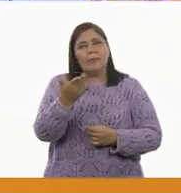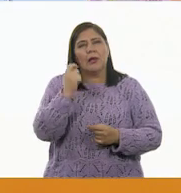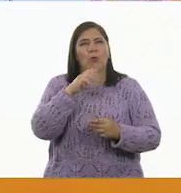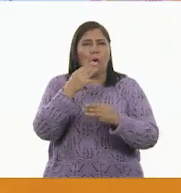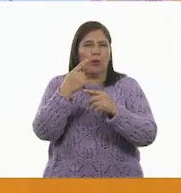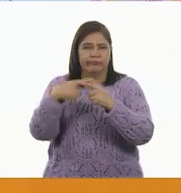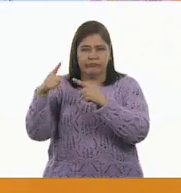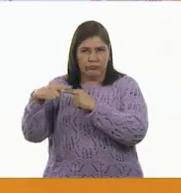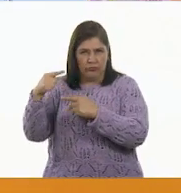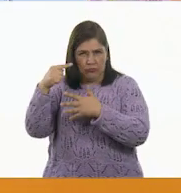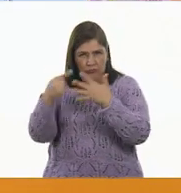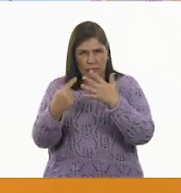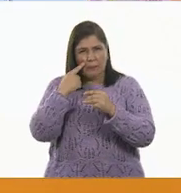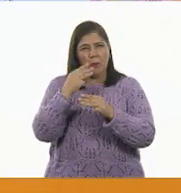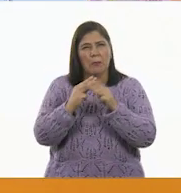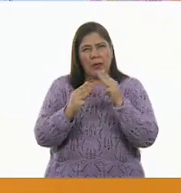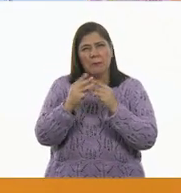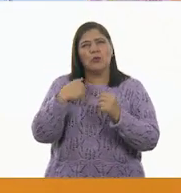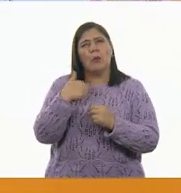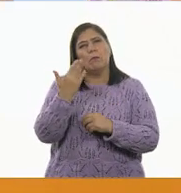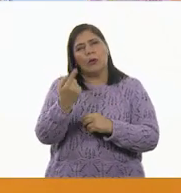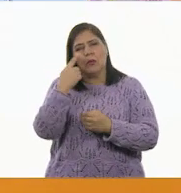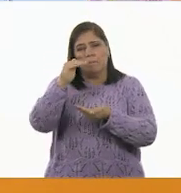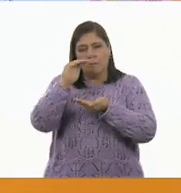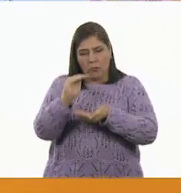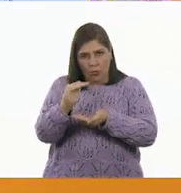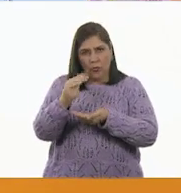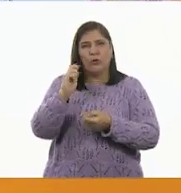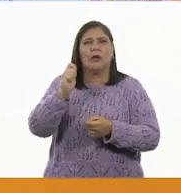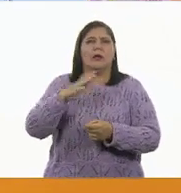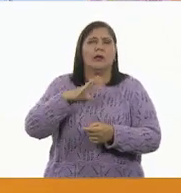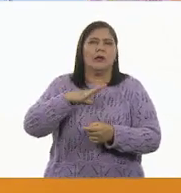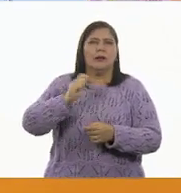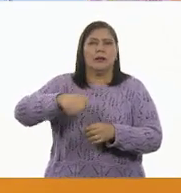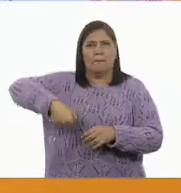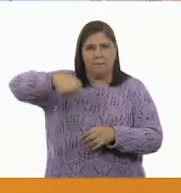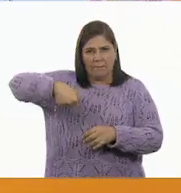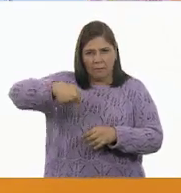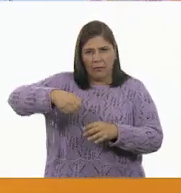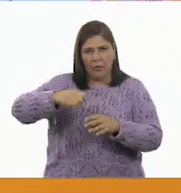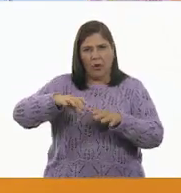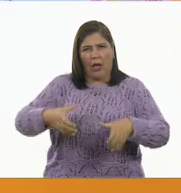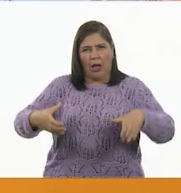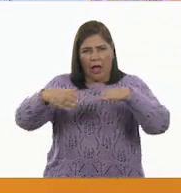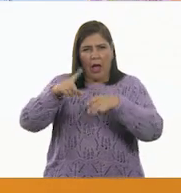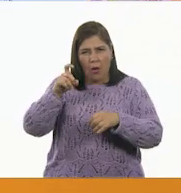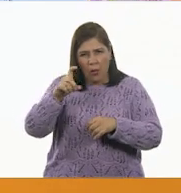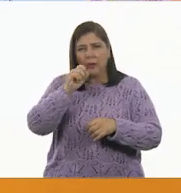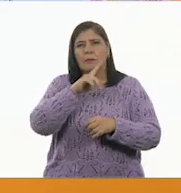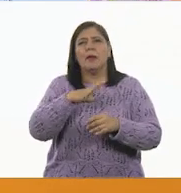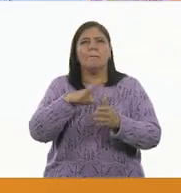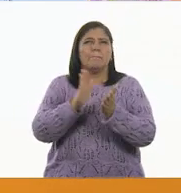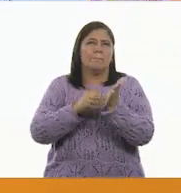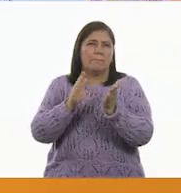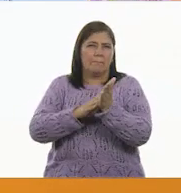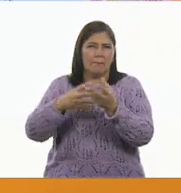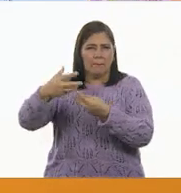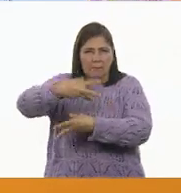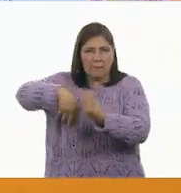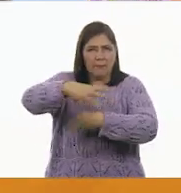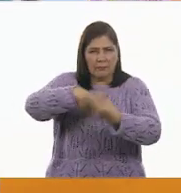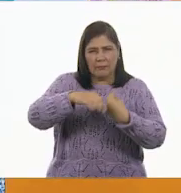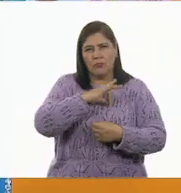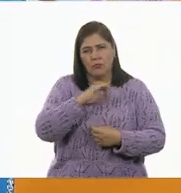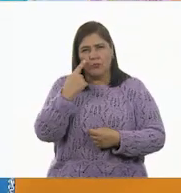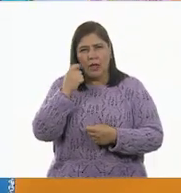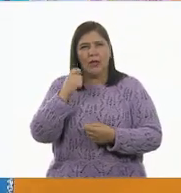pues vamos a ocupar, ya les había dicho que un botecito, puede ser una cubeta y hojas reciclables para meter bolitas a nuestra canastita.